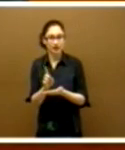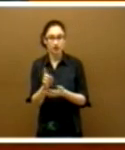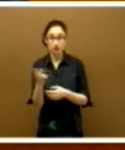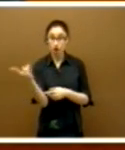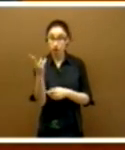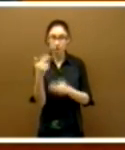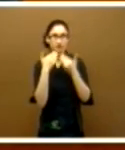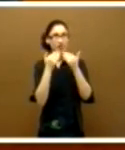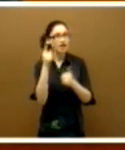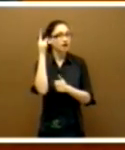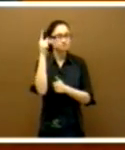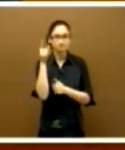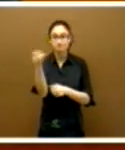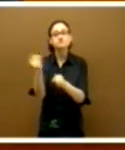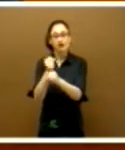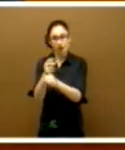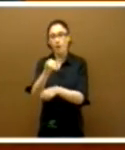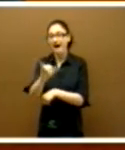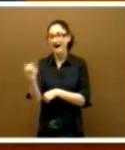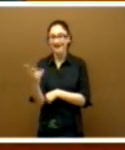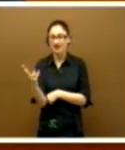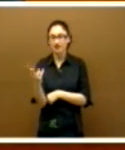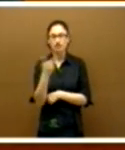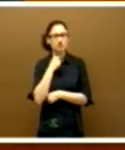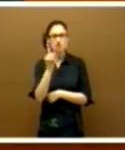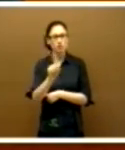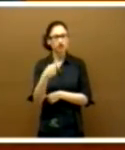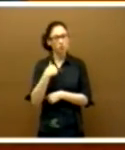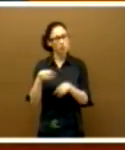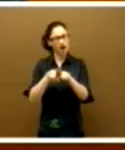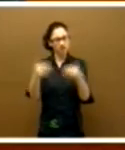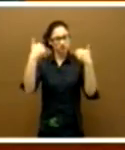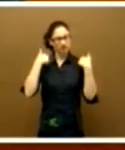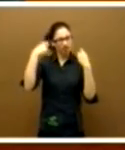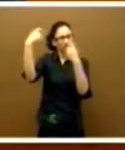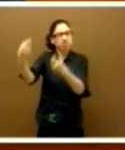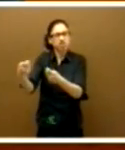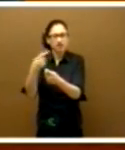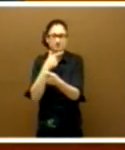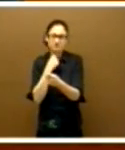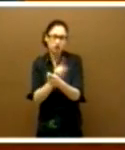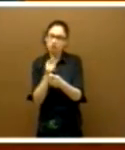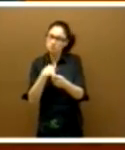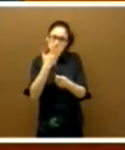a Dios, tienen trabajo y a mí no me gustaría dejarles esa carga. Yo prefiero irme a una residencia. Así lo